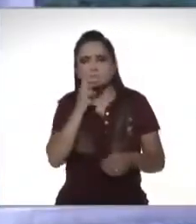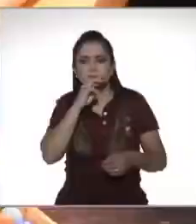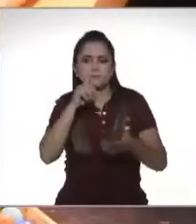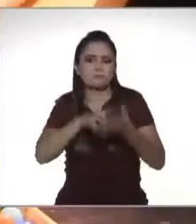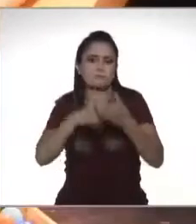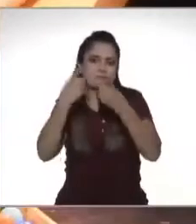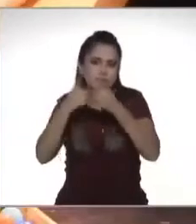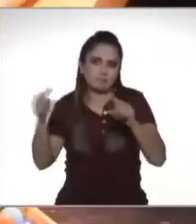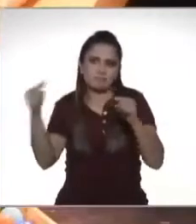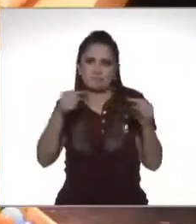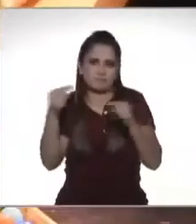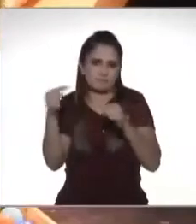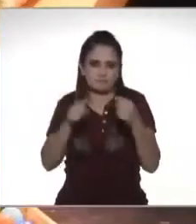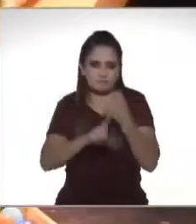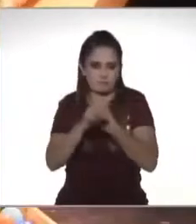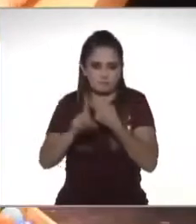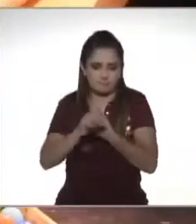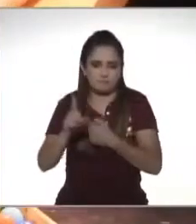tóxica